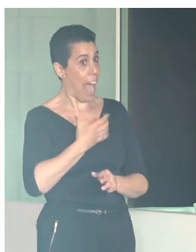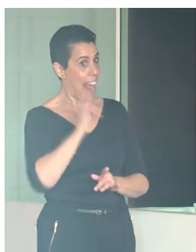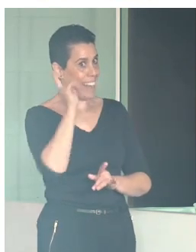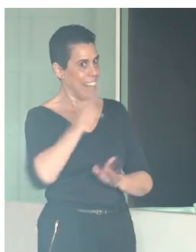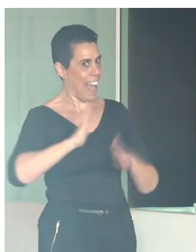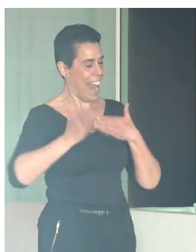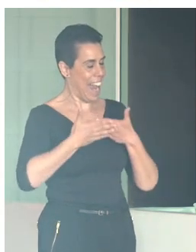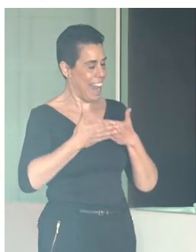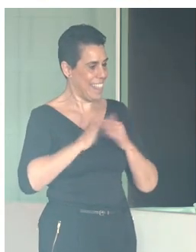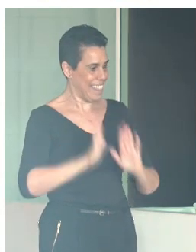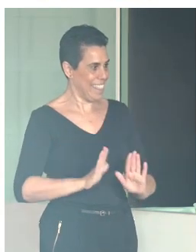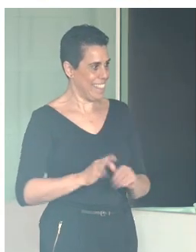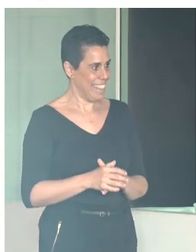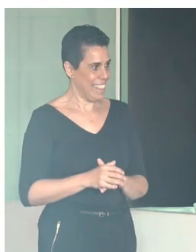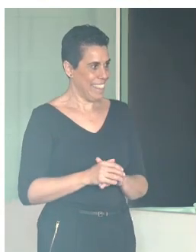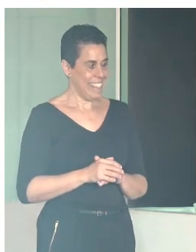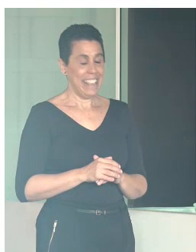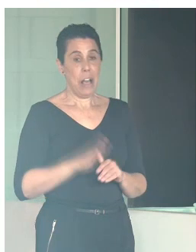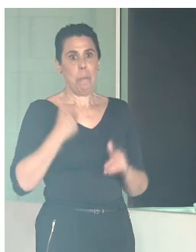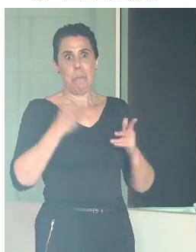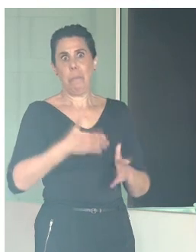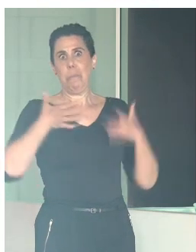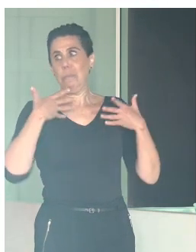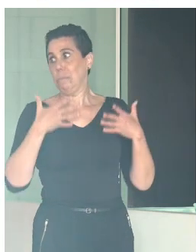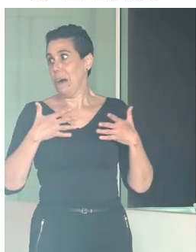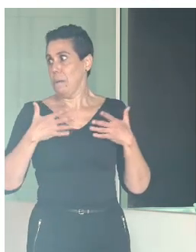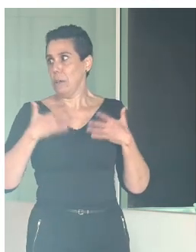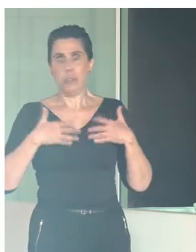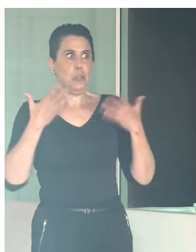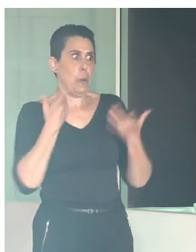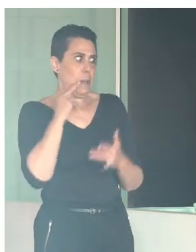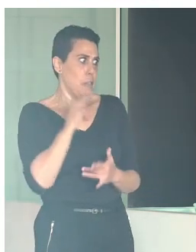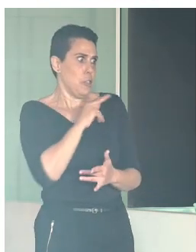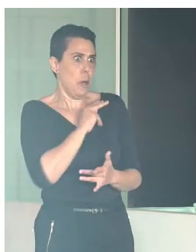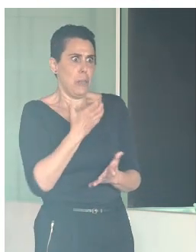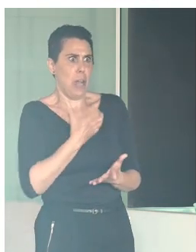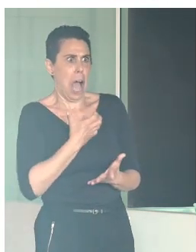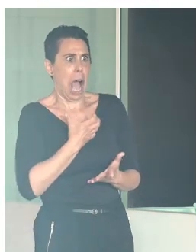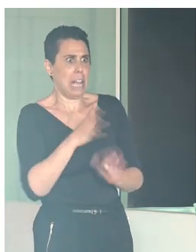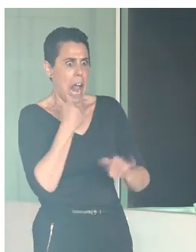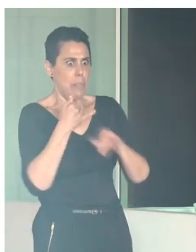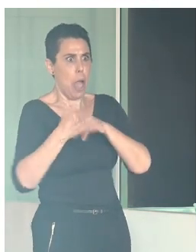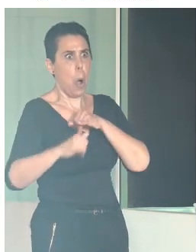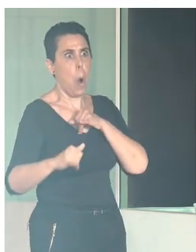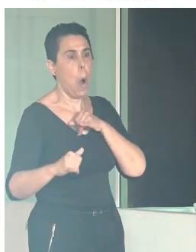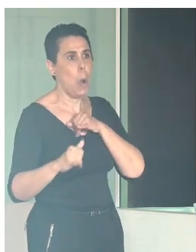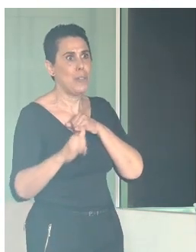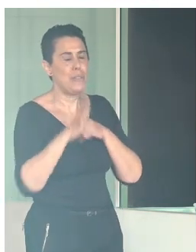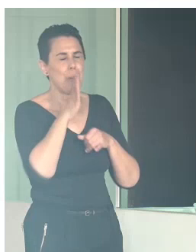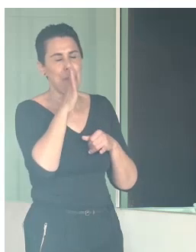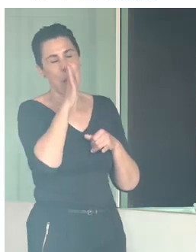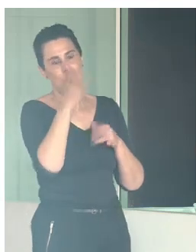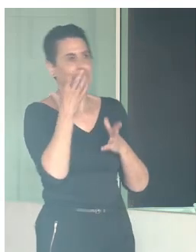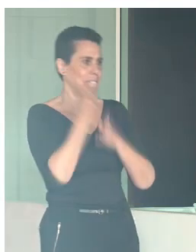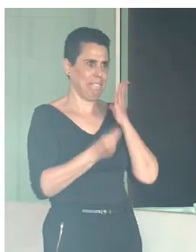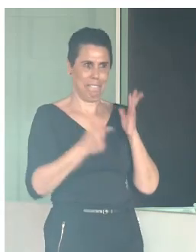das permiso, ¿no? Es que realmente lo que me ha sorprendido y le he dicho al alcalde antes es que el alcalde se quedara el último. Por eso mi inconsciente me ha traicionado